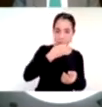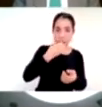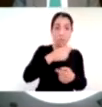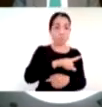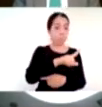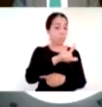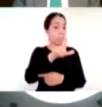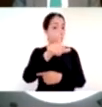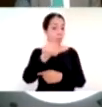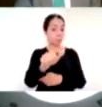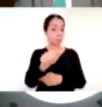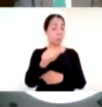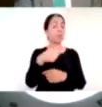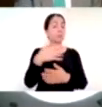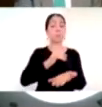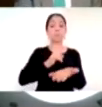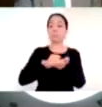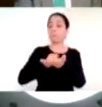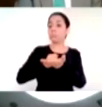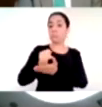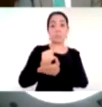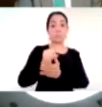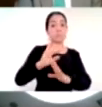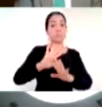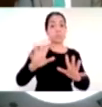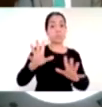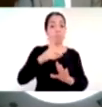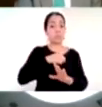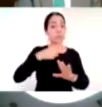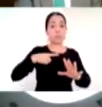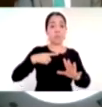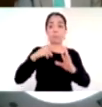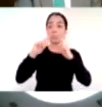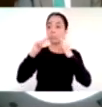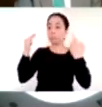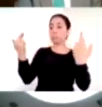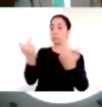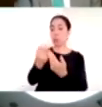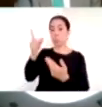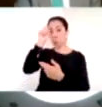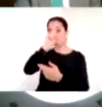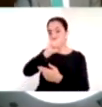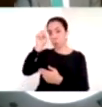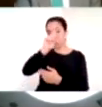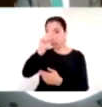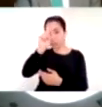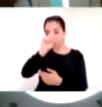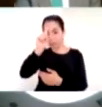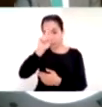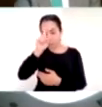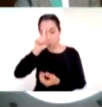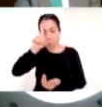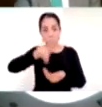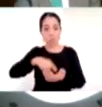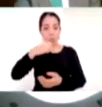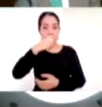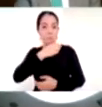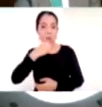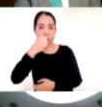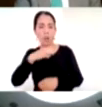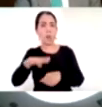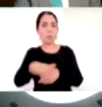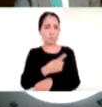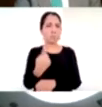se toma de tenemos que llevar a cabo un consejo técnico escolar porque en el consejo técnico escolar lo más importante era